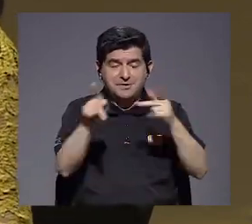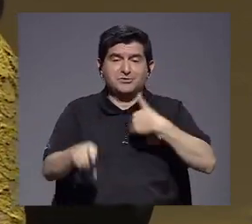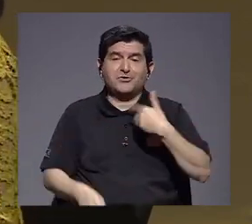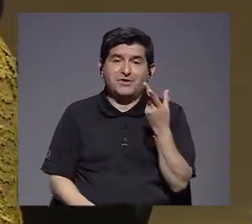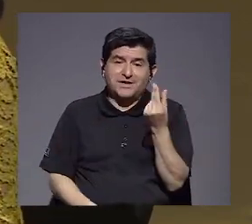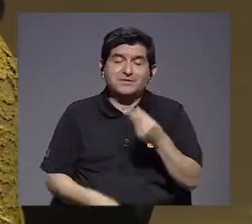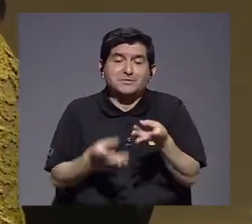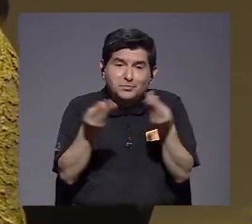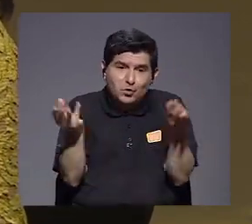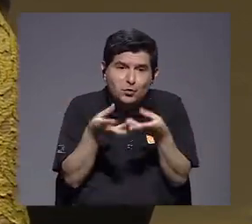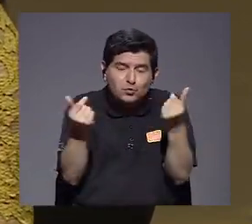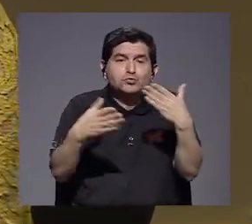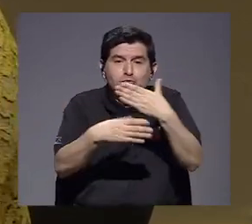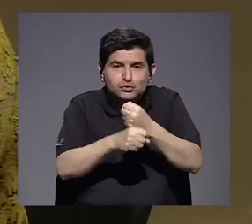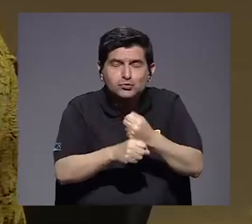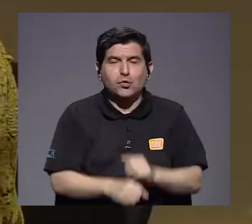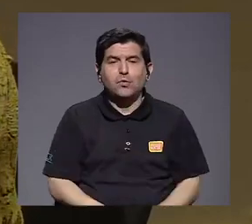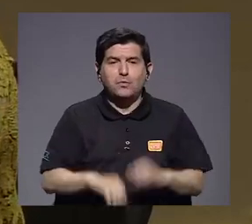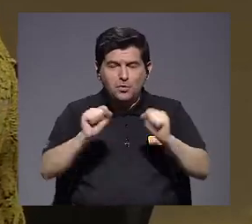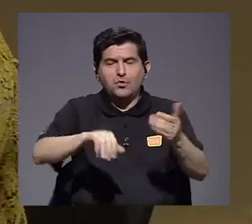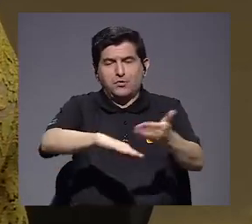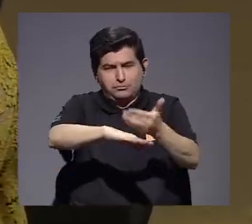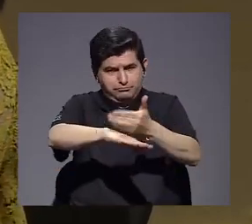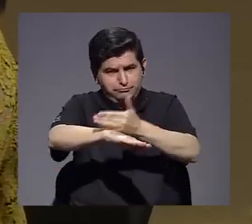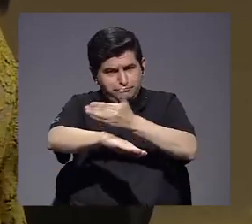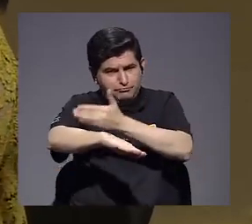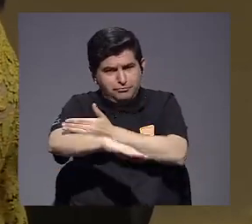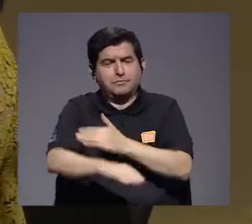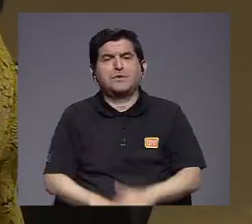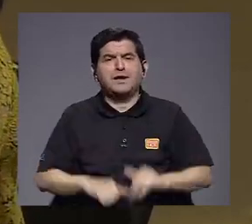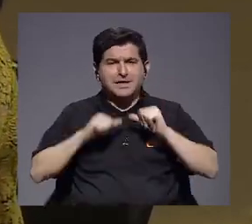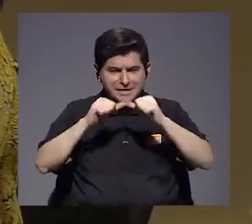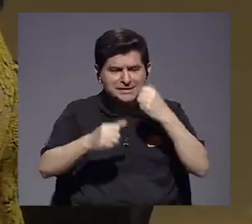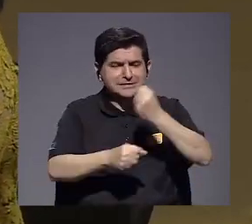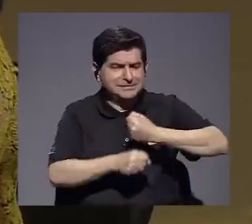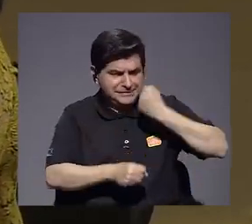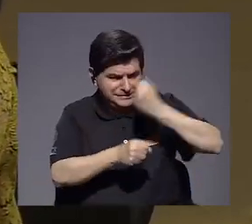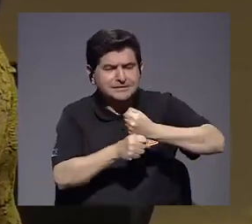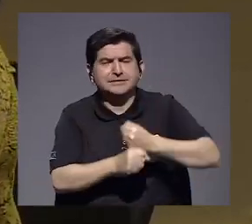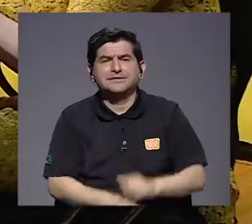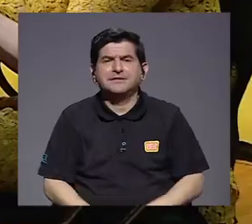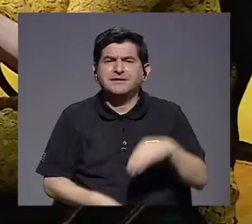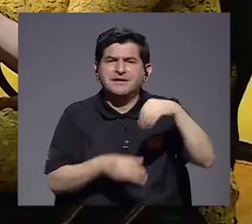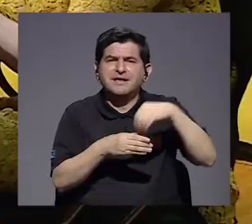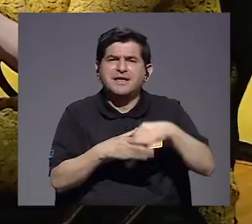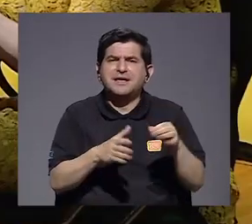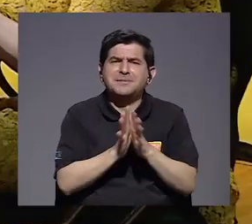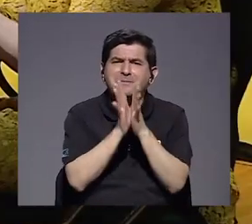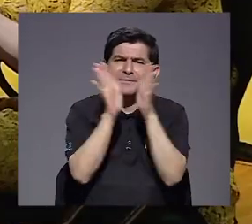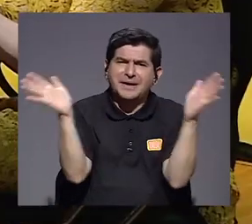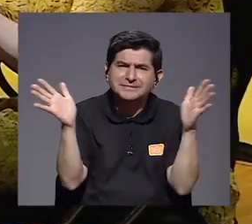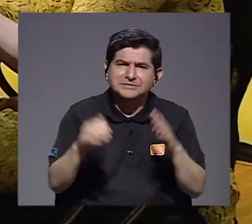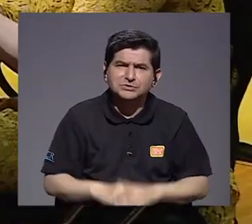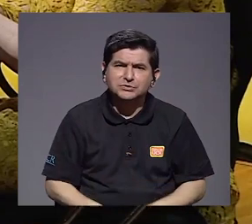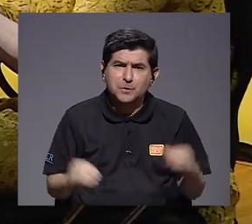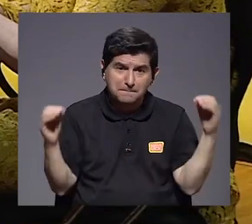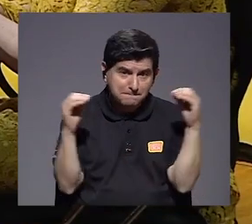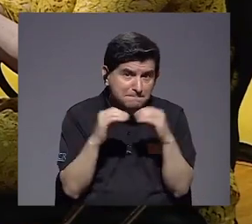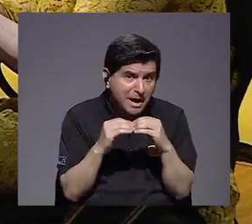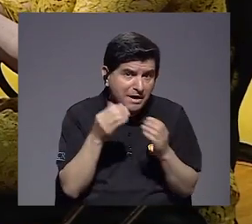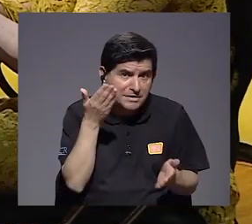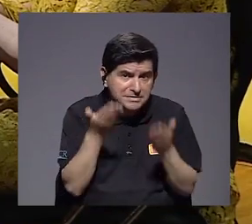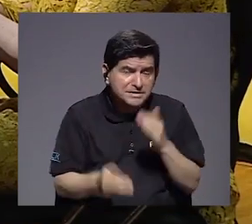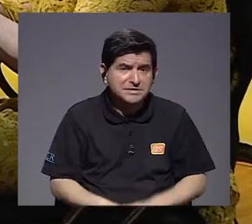tenga dinero para producir, dinero para levantarse, dinero para poder seguir operando. La inversión pública va a ser mayor